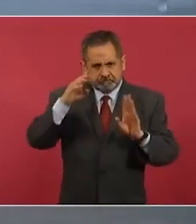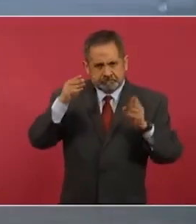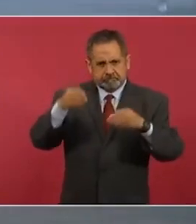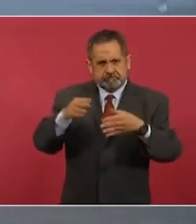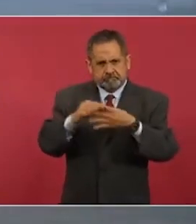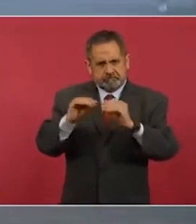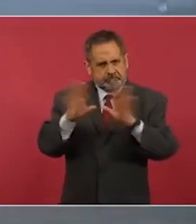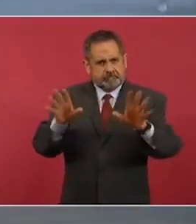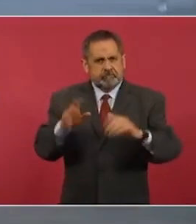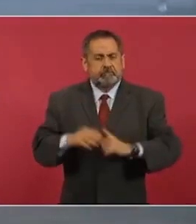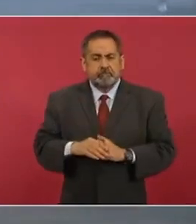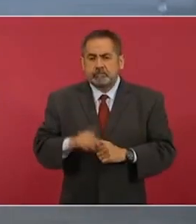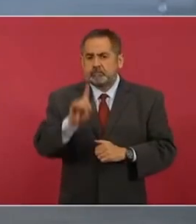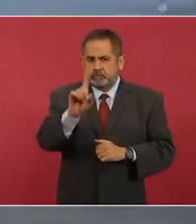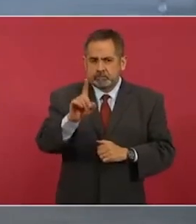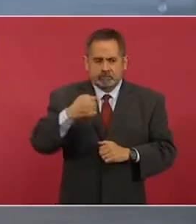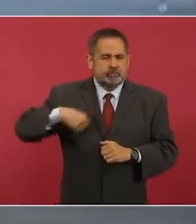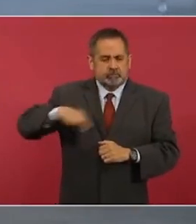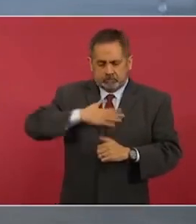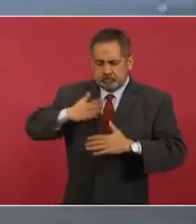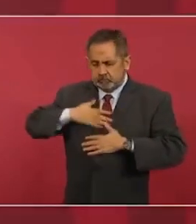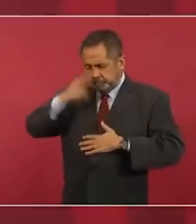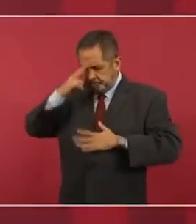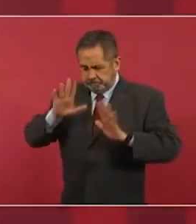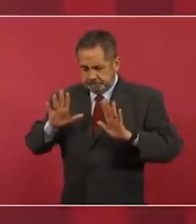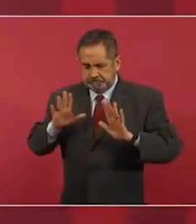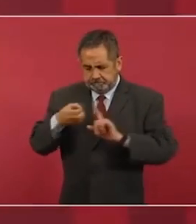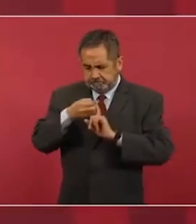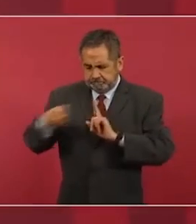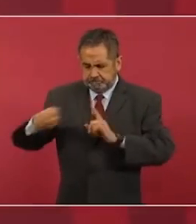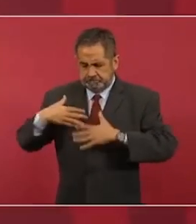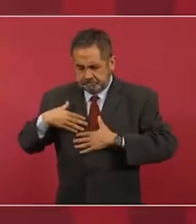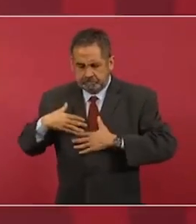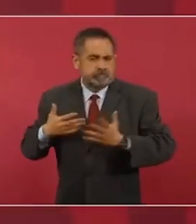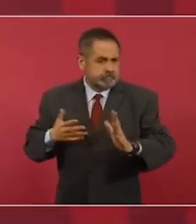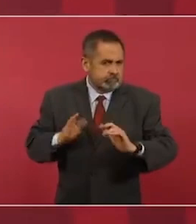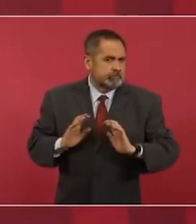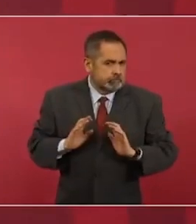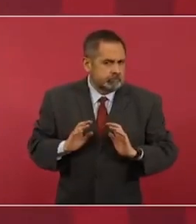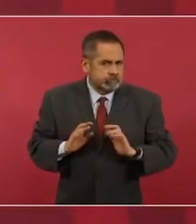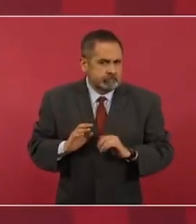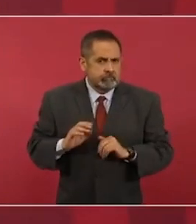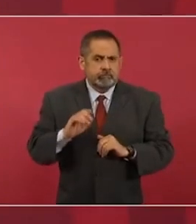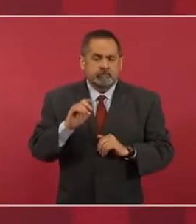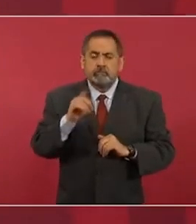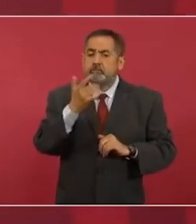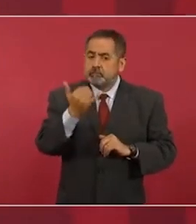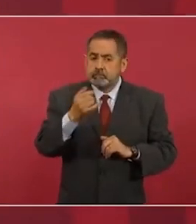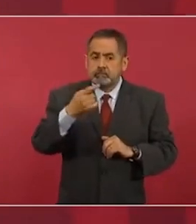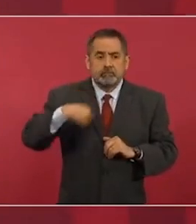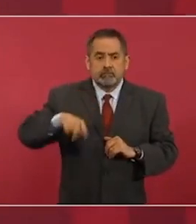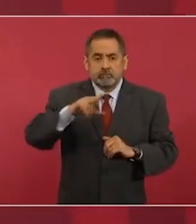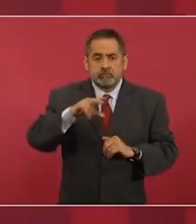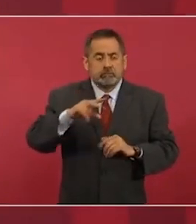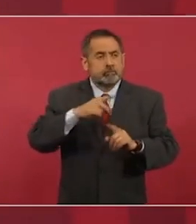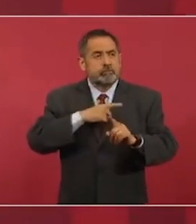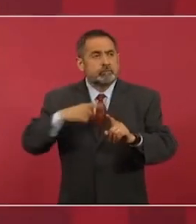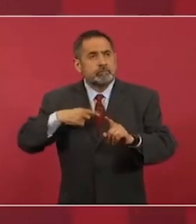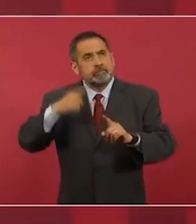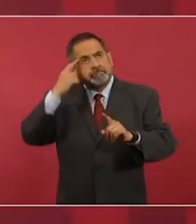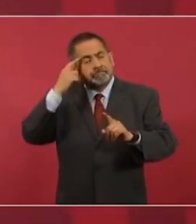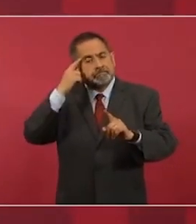primero nosotros y que no dejemos de pensar